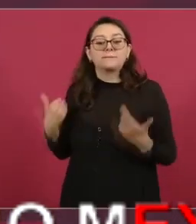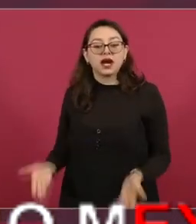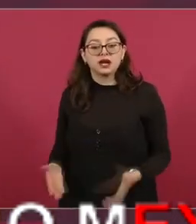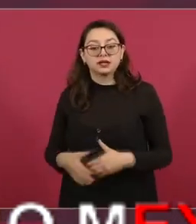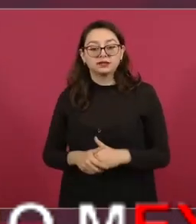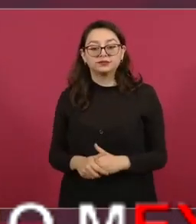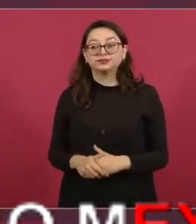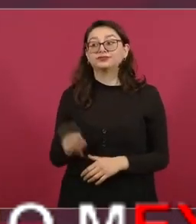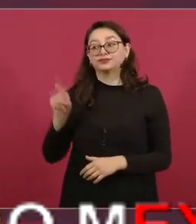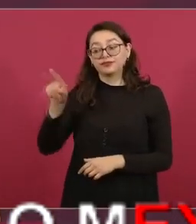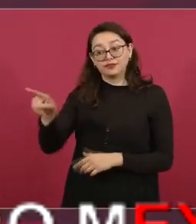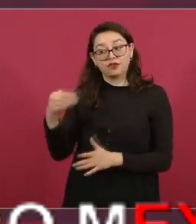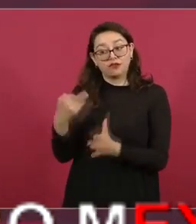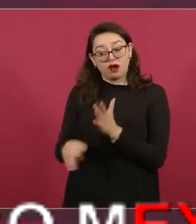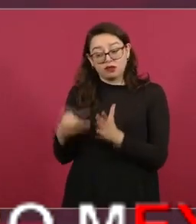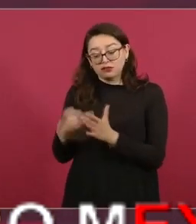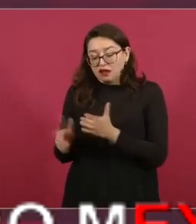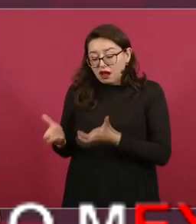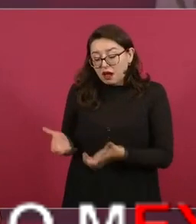construcción de los caminos